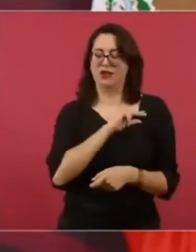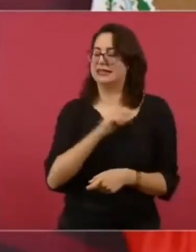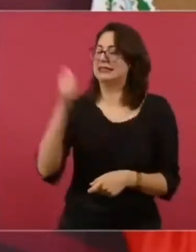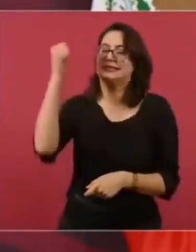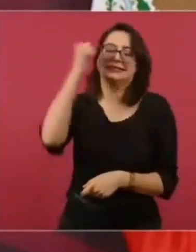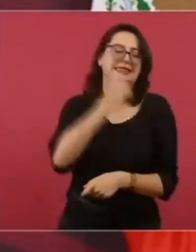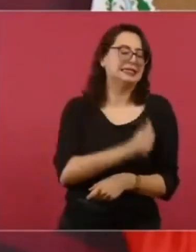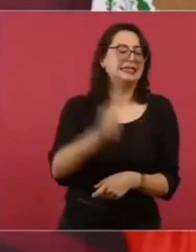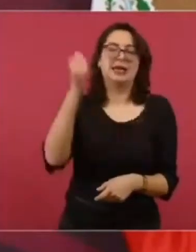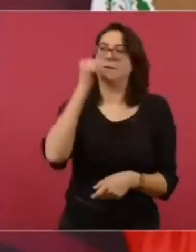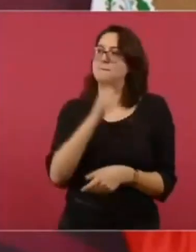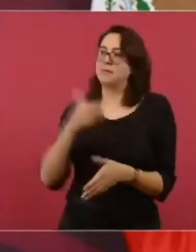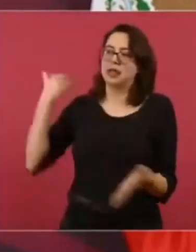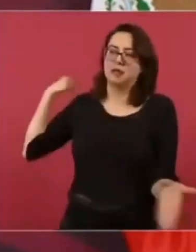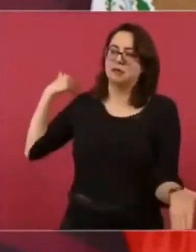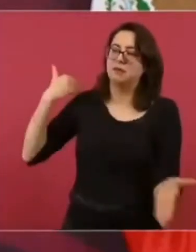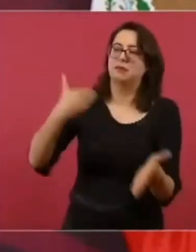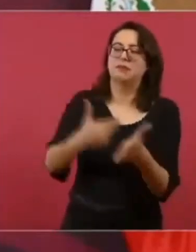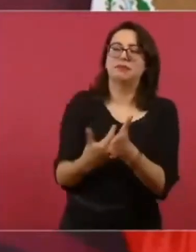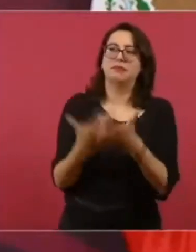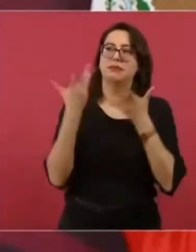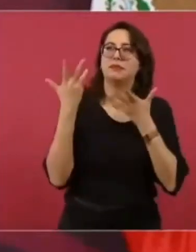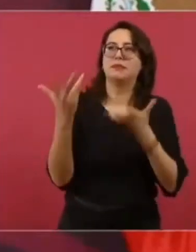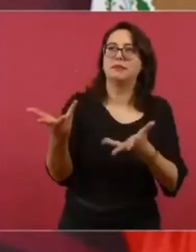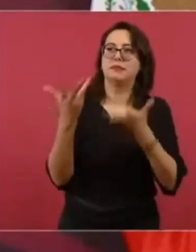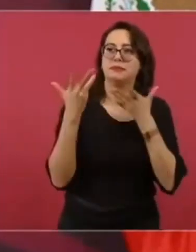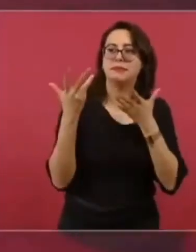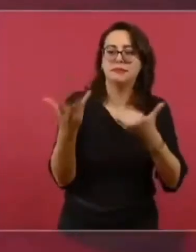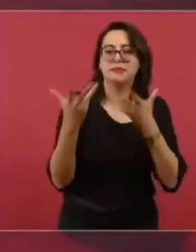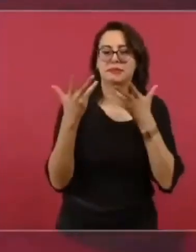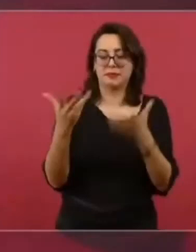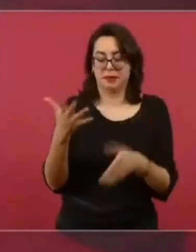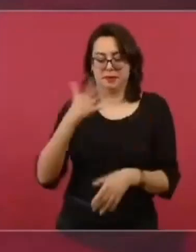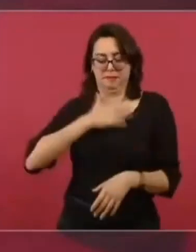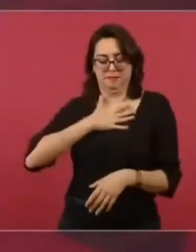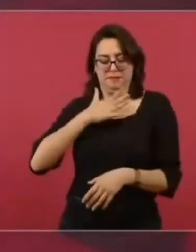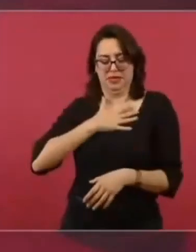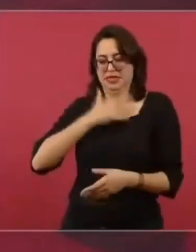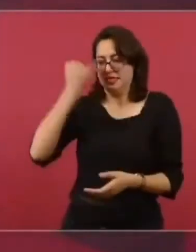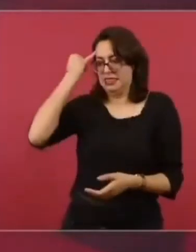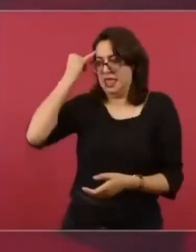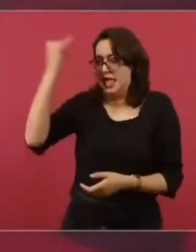desde el surgimiento de mi partido, es parte de mi doctrina.